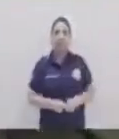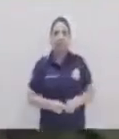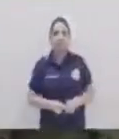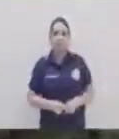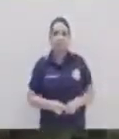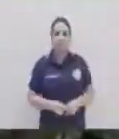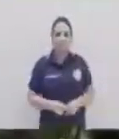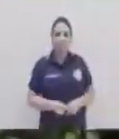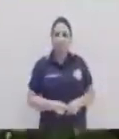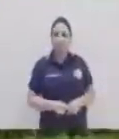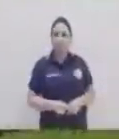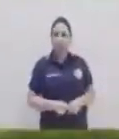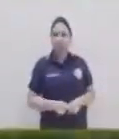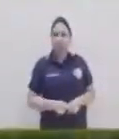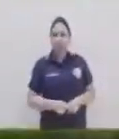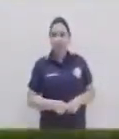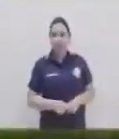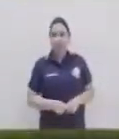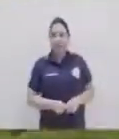actividad física